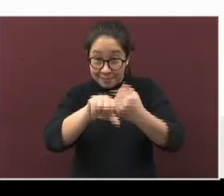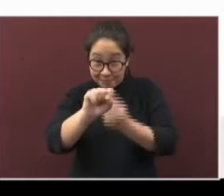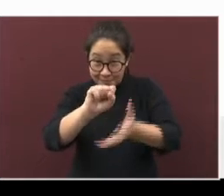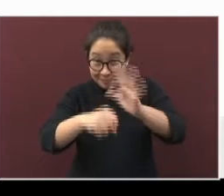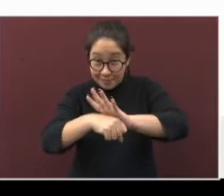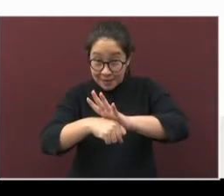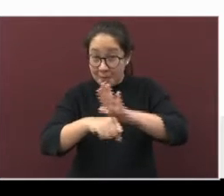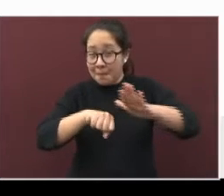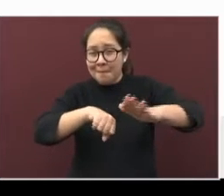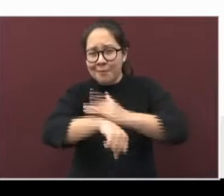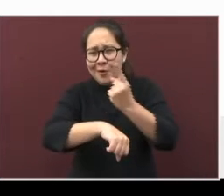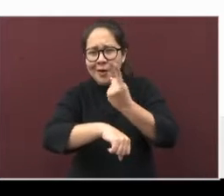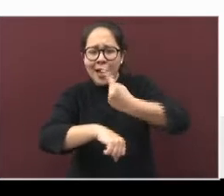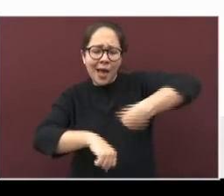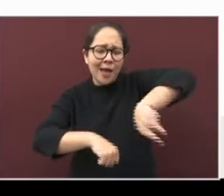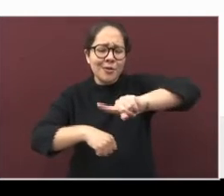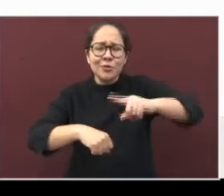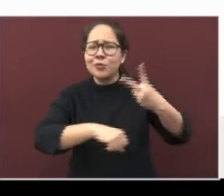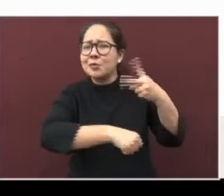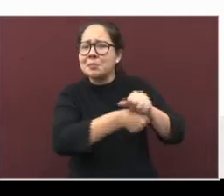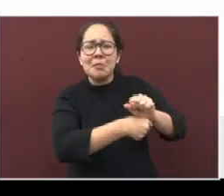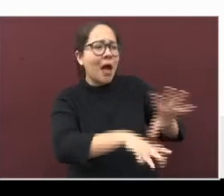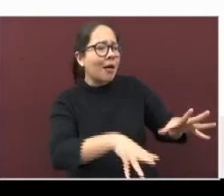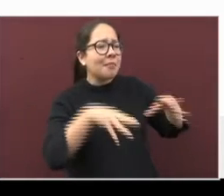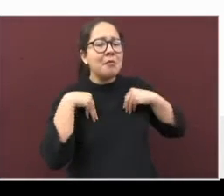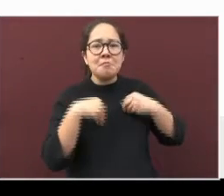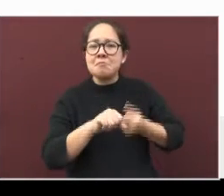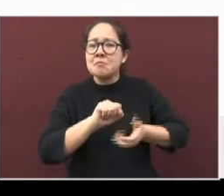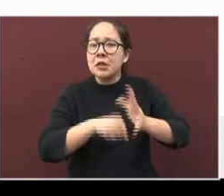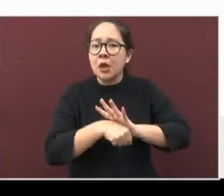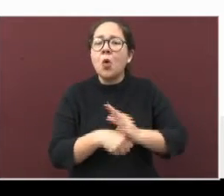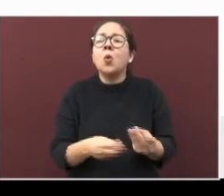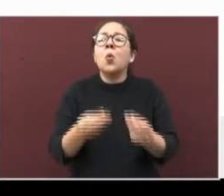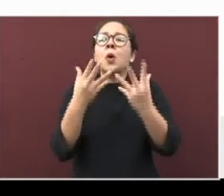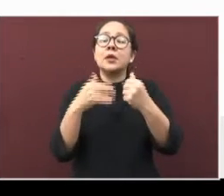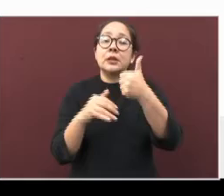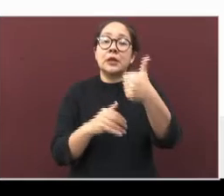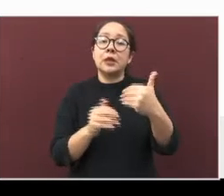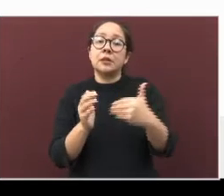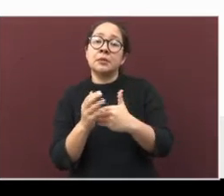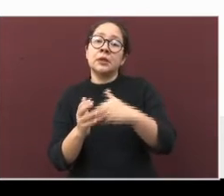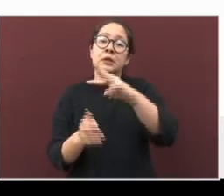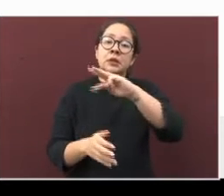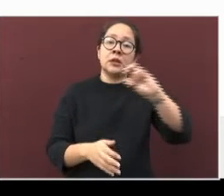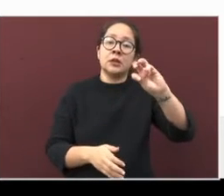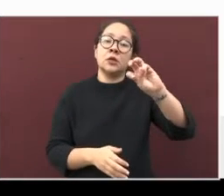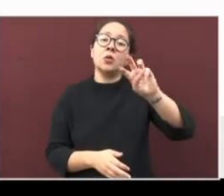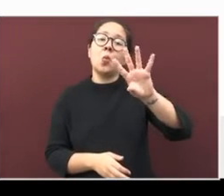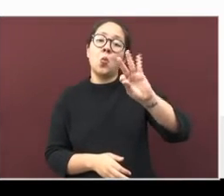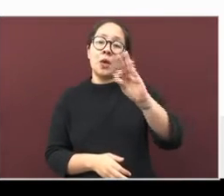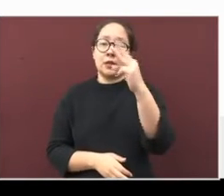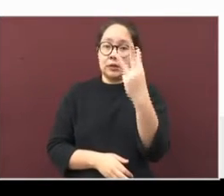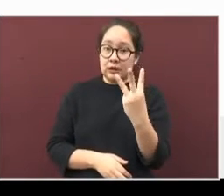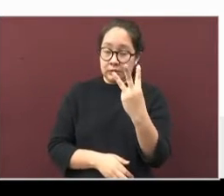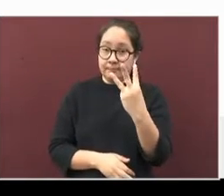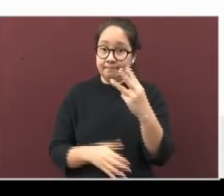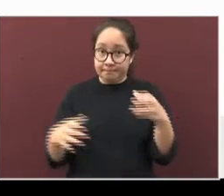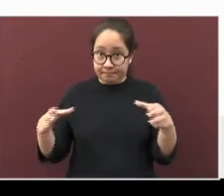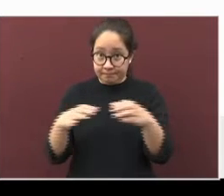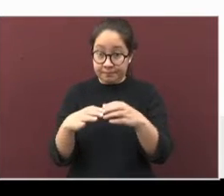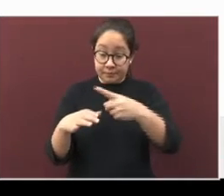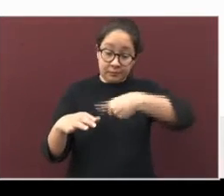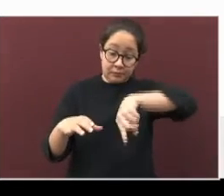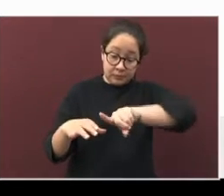enfermedad en el transcurso de las dos últimas semanas, hoy son 6,343. Les reitero,